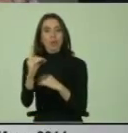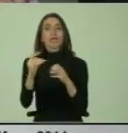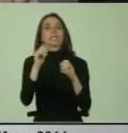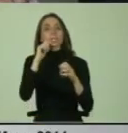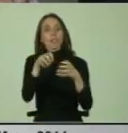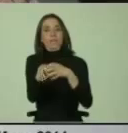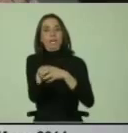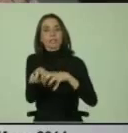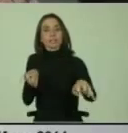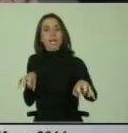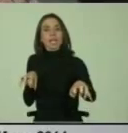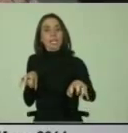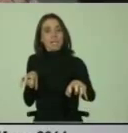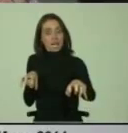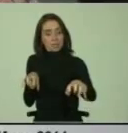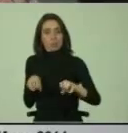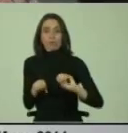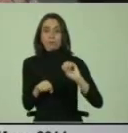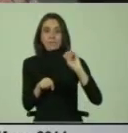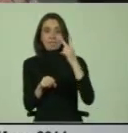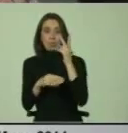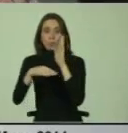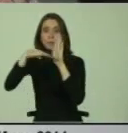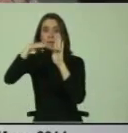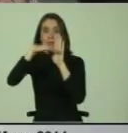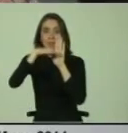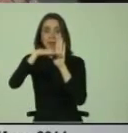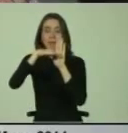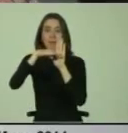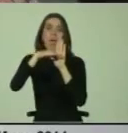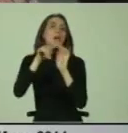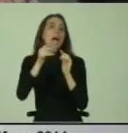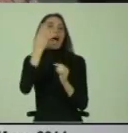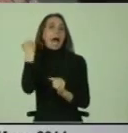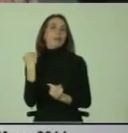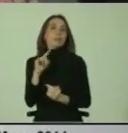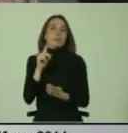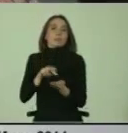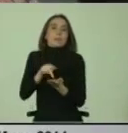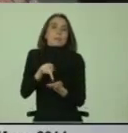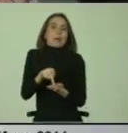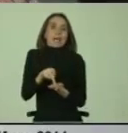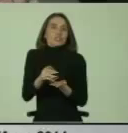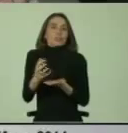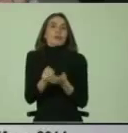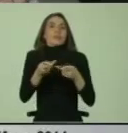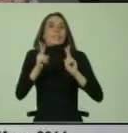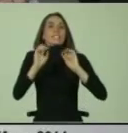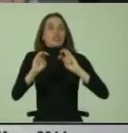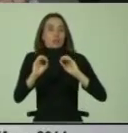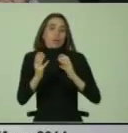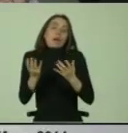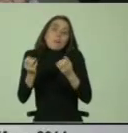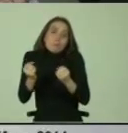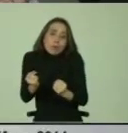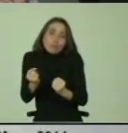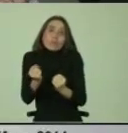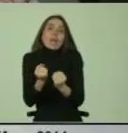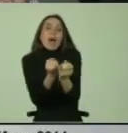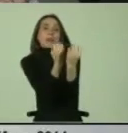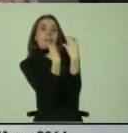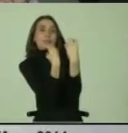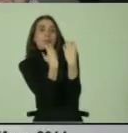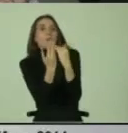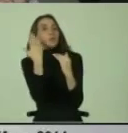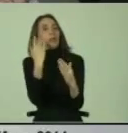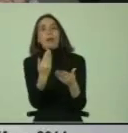segregación. En un segundo momento, obviamente esto fue un paso en el derecho a la educación porque al menos pudieron acceder a ella porque antes